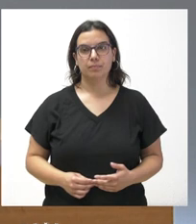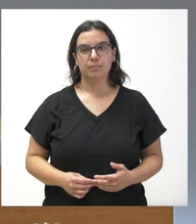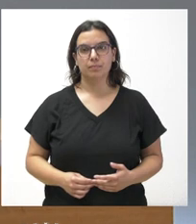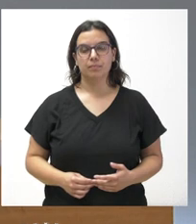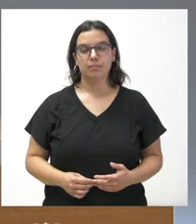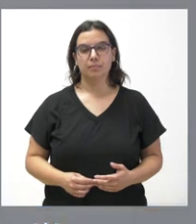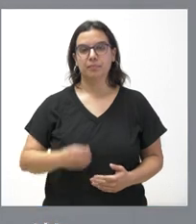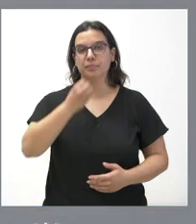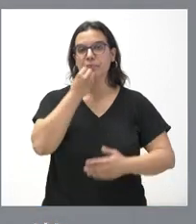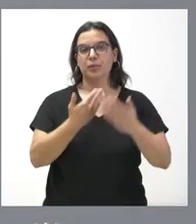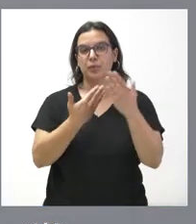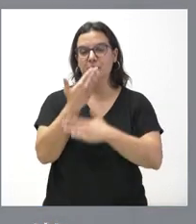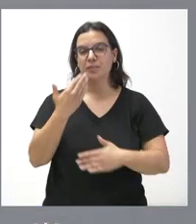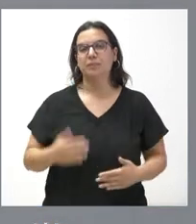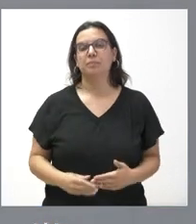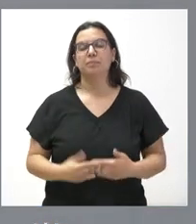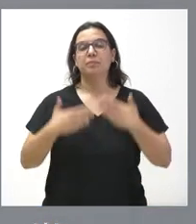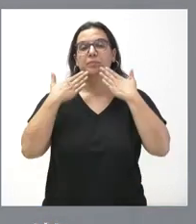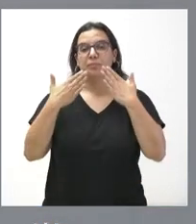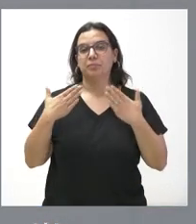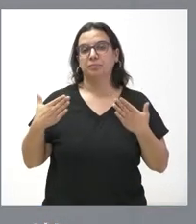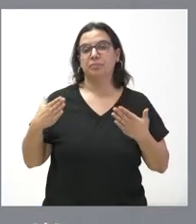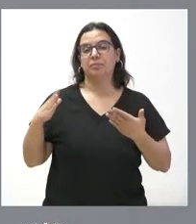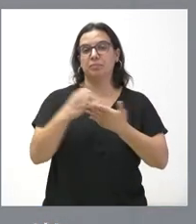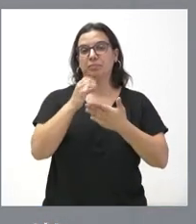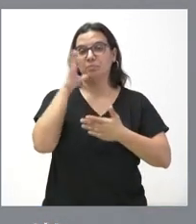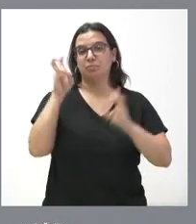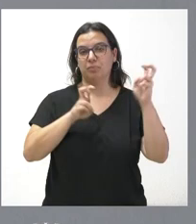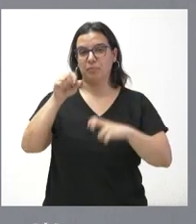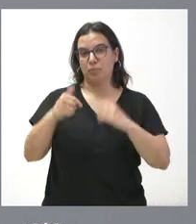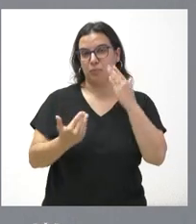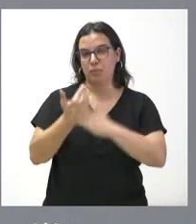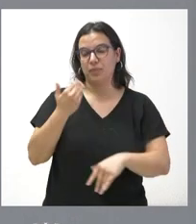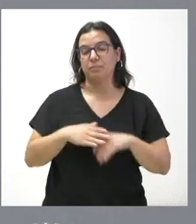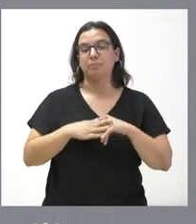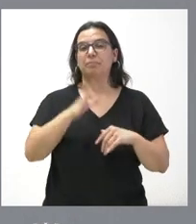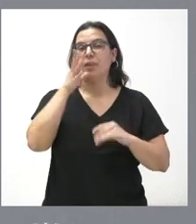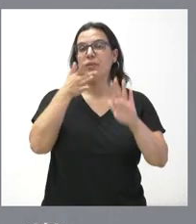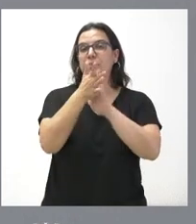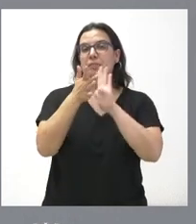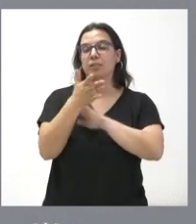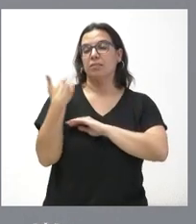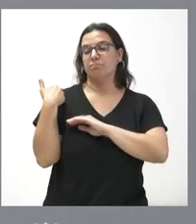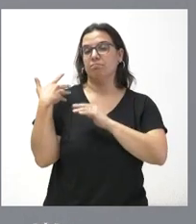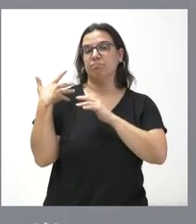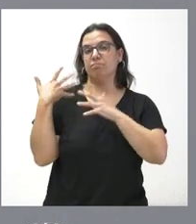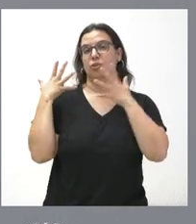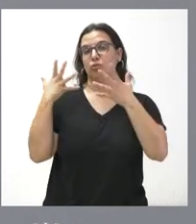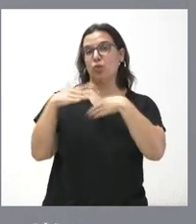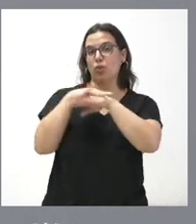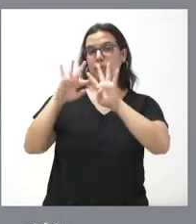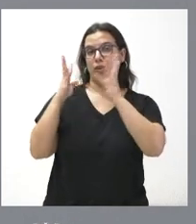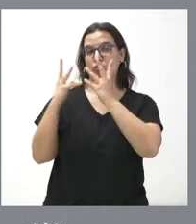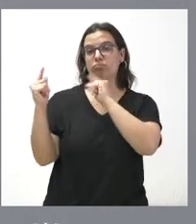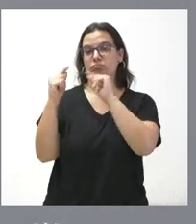Muy buenos días y muchas gracias por su presencia hoy aquí esta mañana. Daré cuenta de los acuerdos del Consejo de